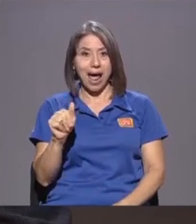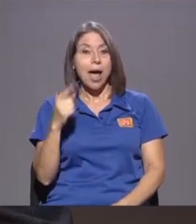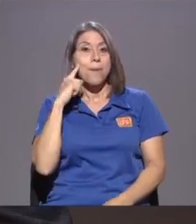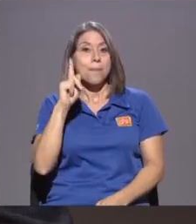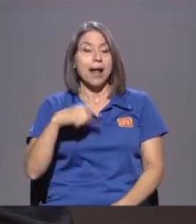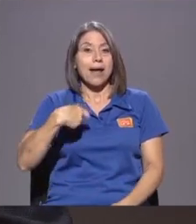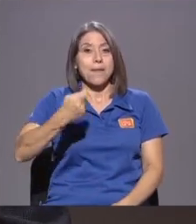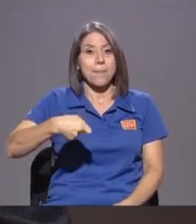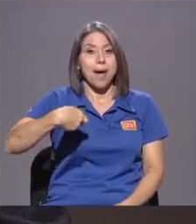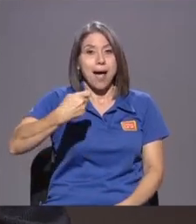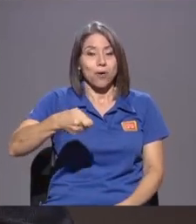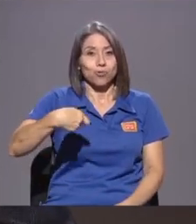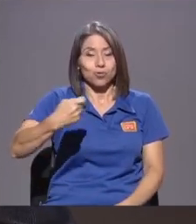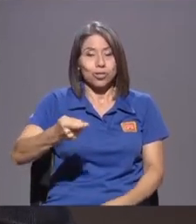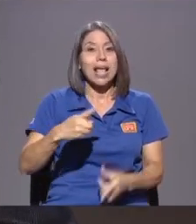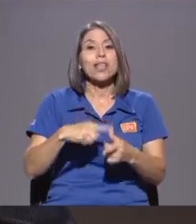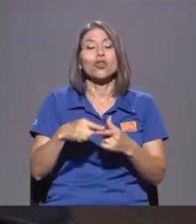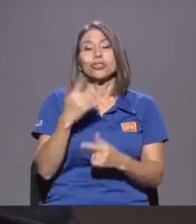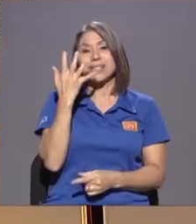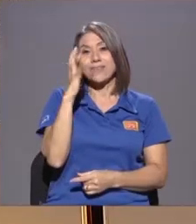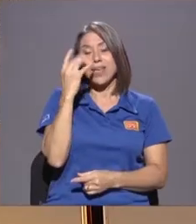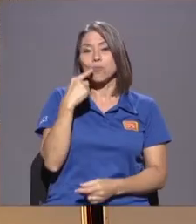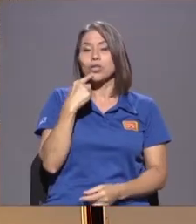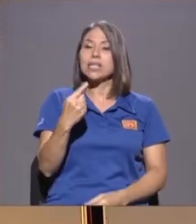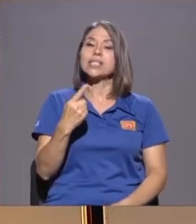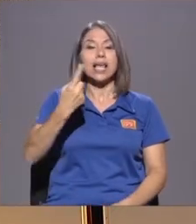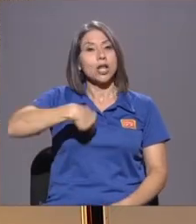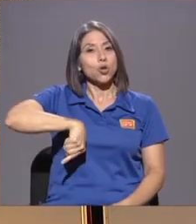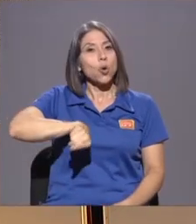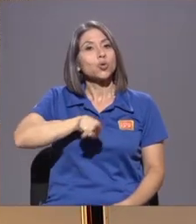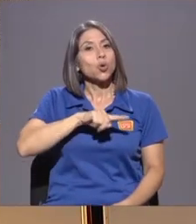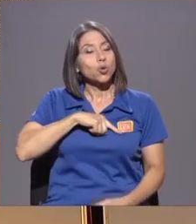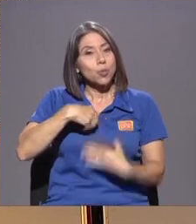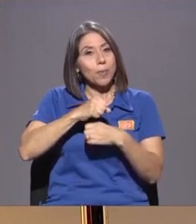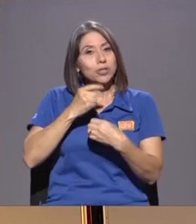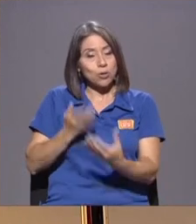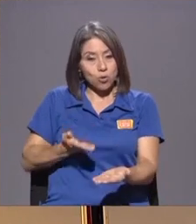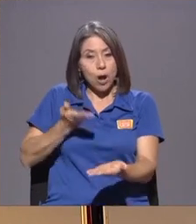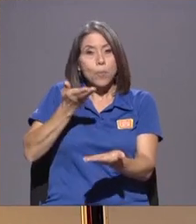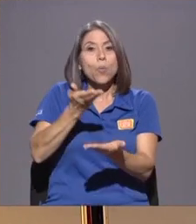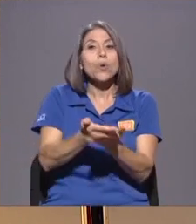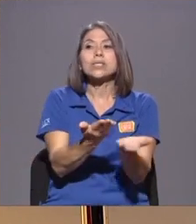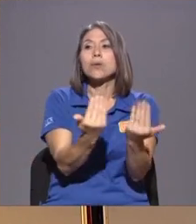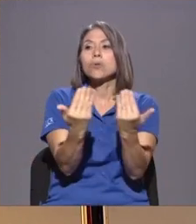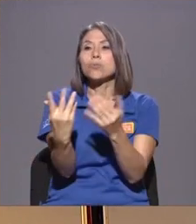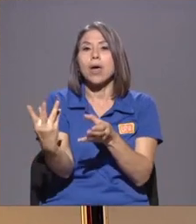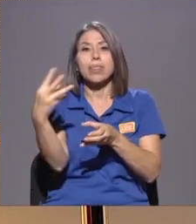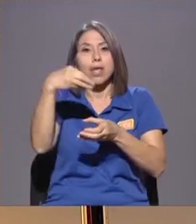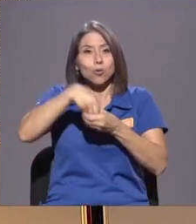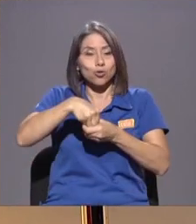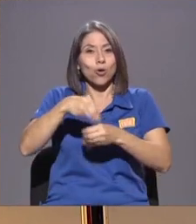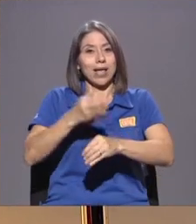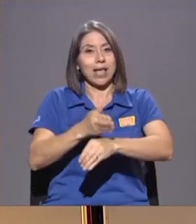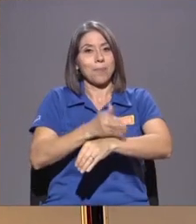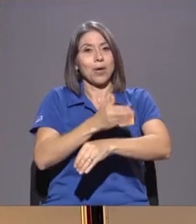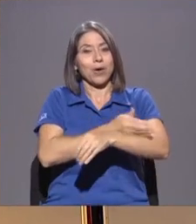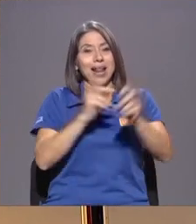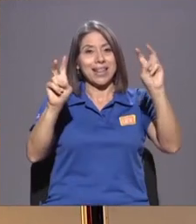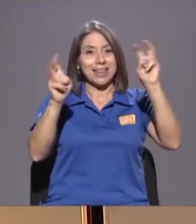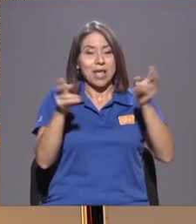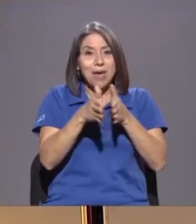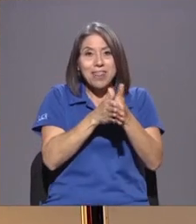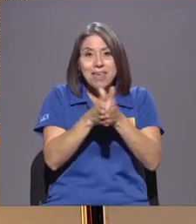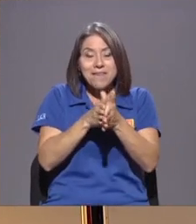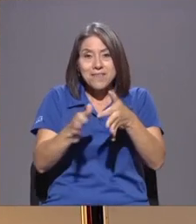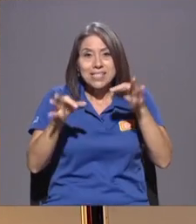Facebook Dice Nosotros Vamos A Tener Una Propuesta De Inclusión Y A Mejorar El Tema De Eficiencia